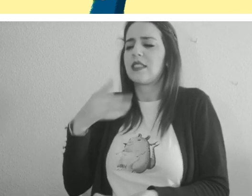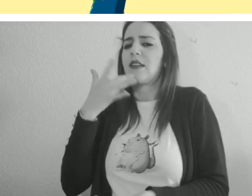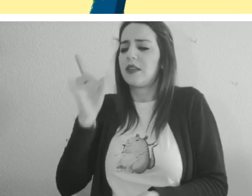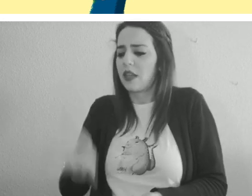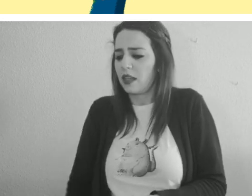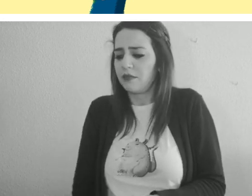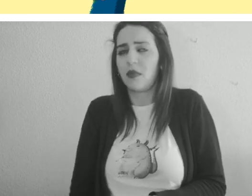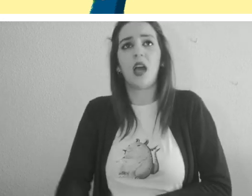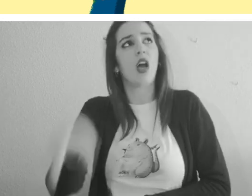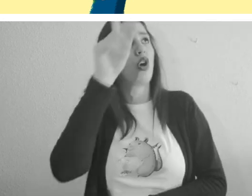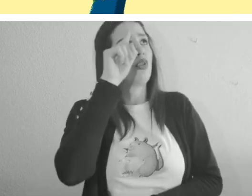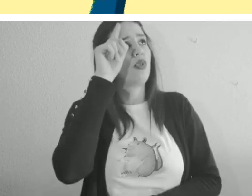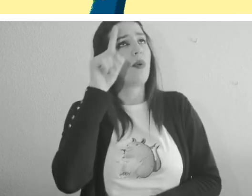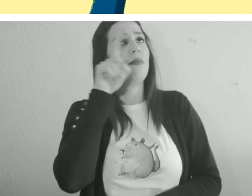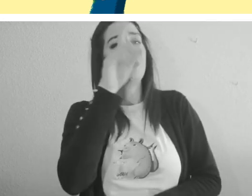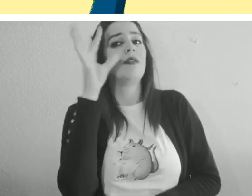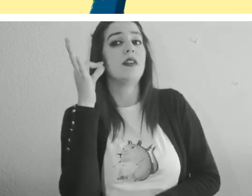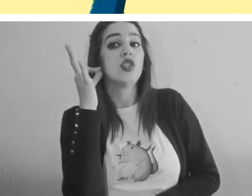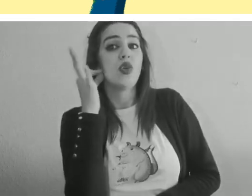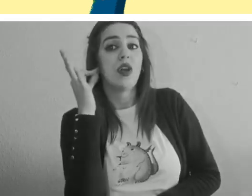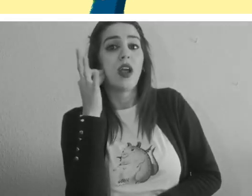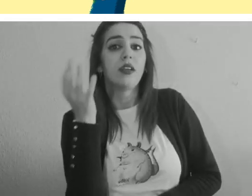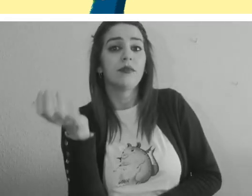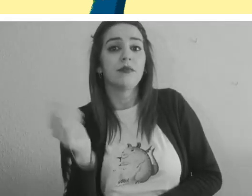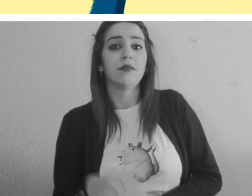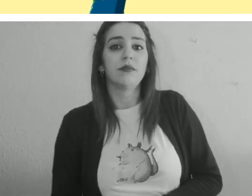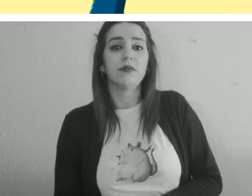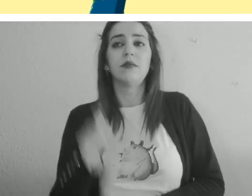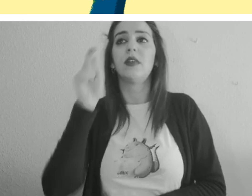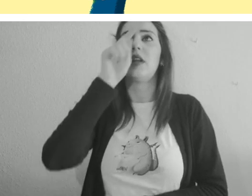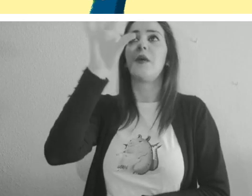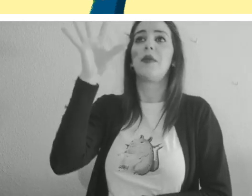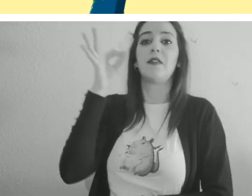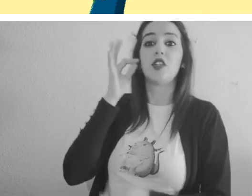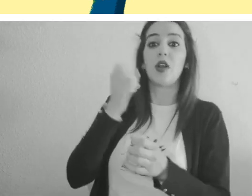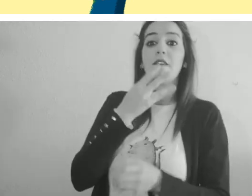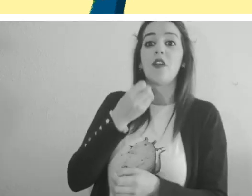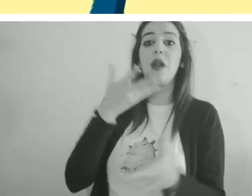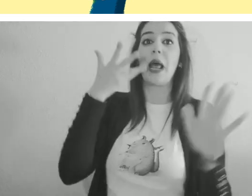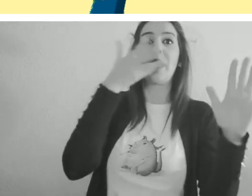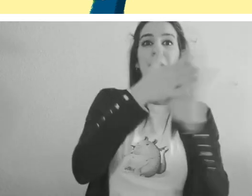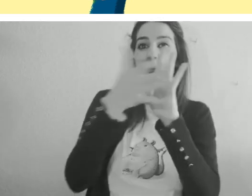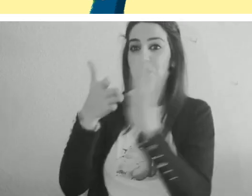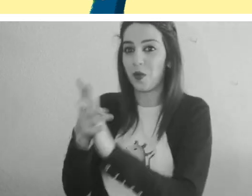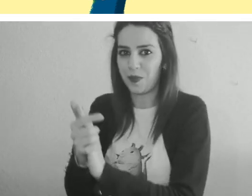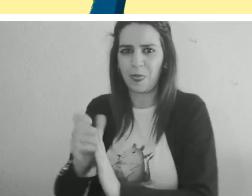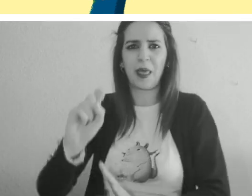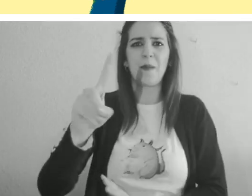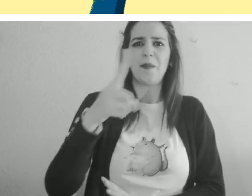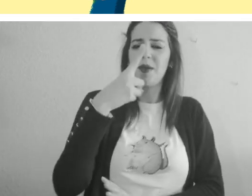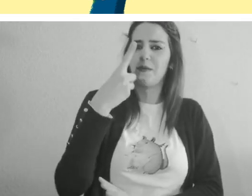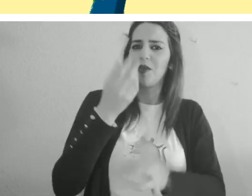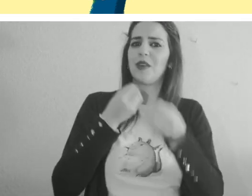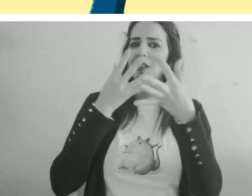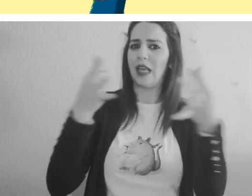No, señorita, contestó Clara. La señorita Flora les explicó. Mirad, primero diré que las